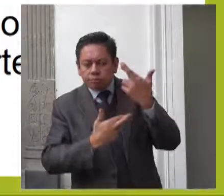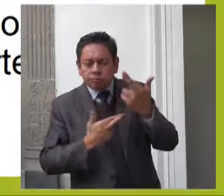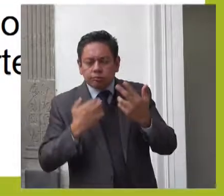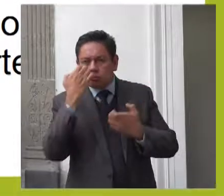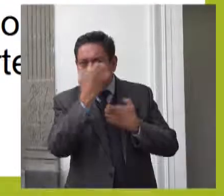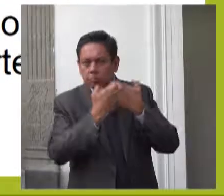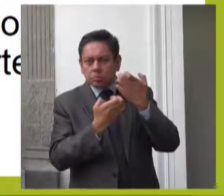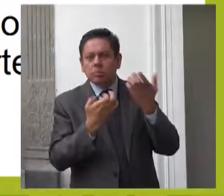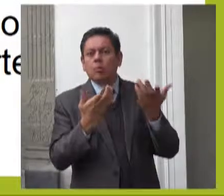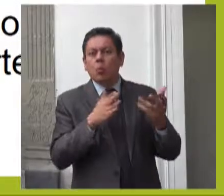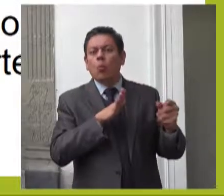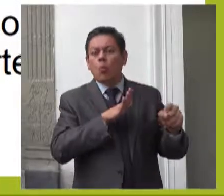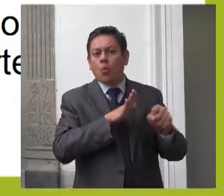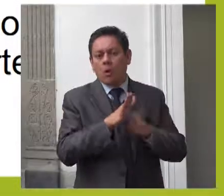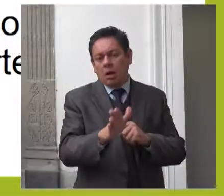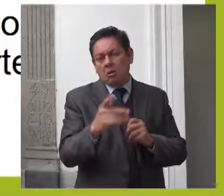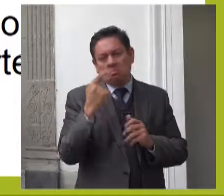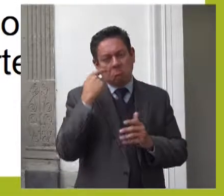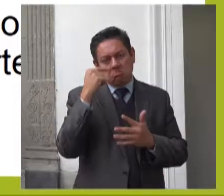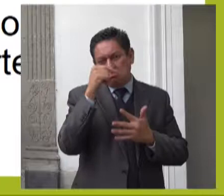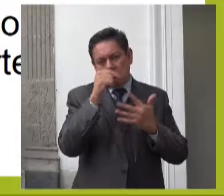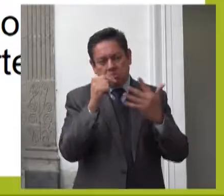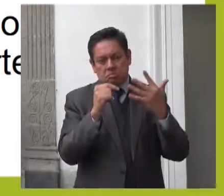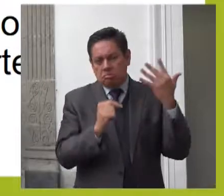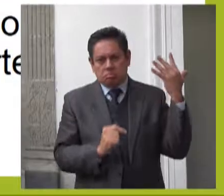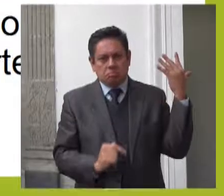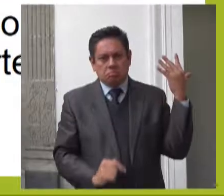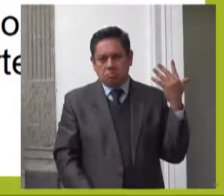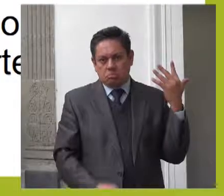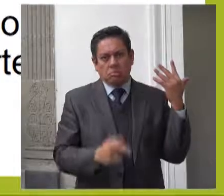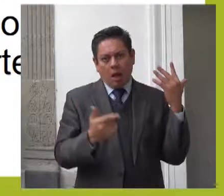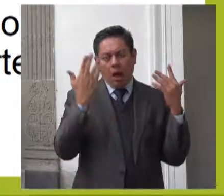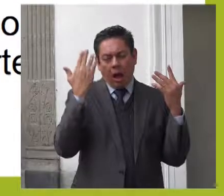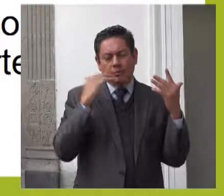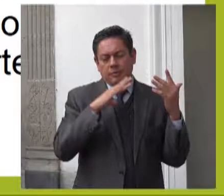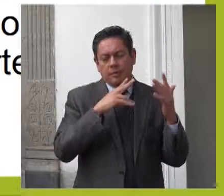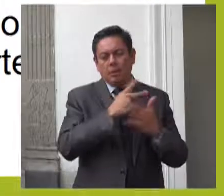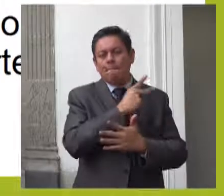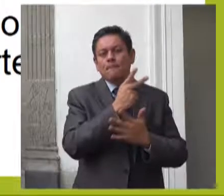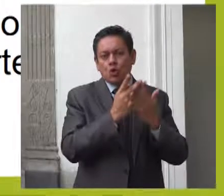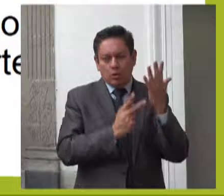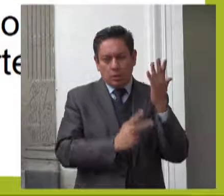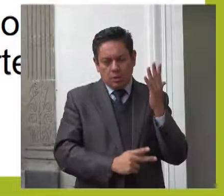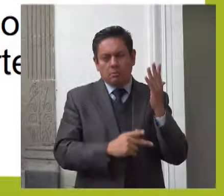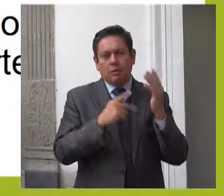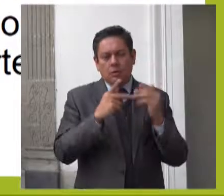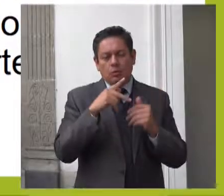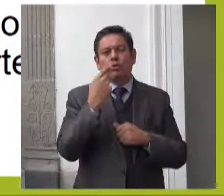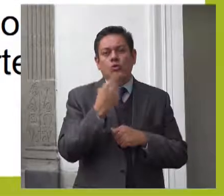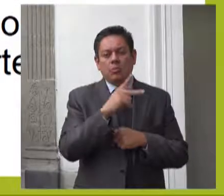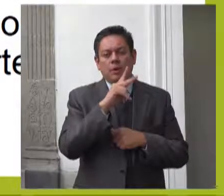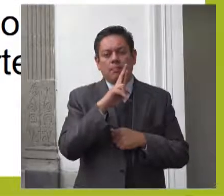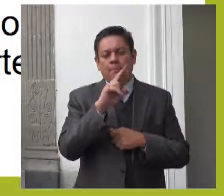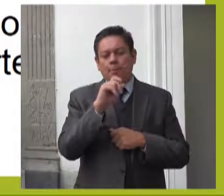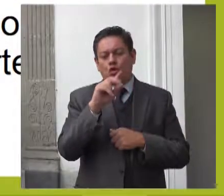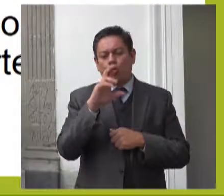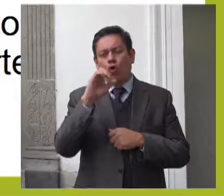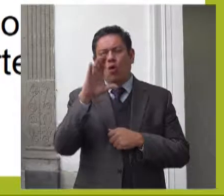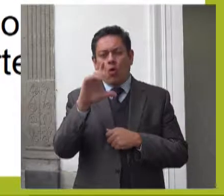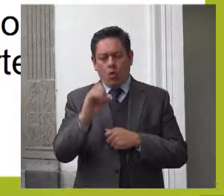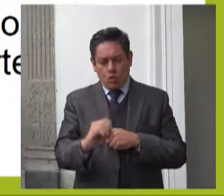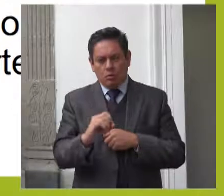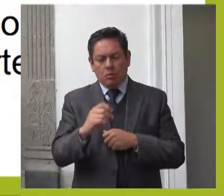modificar los criterios establecidos en el Protocolo de Supervisión Asesoría y